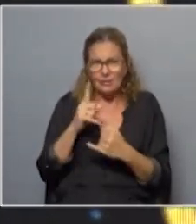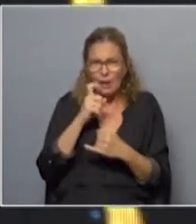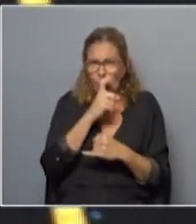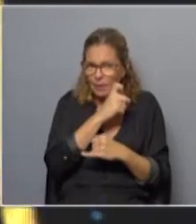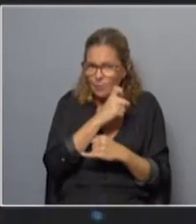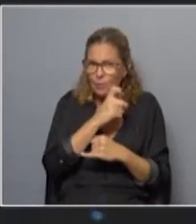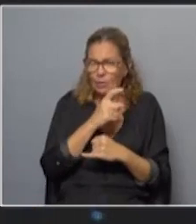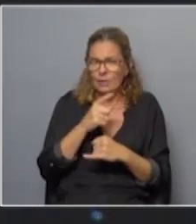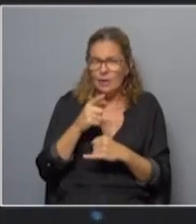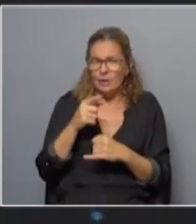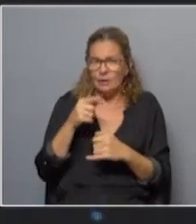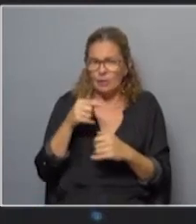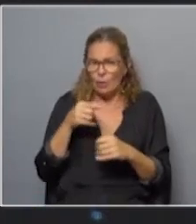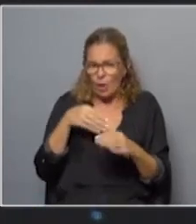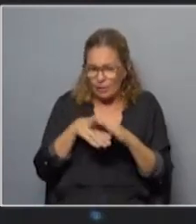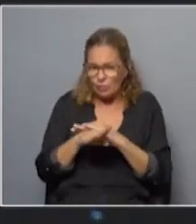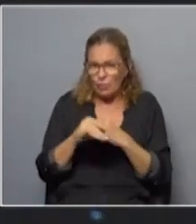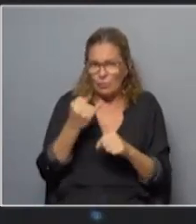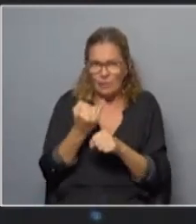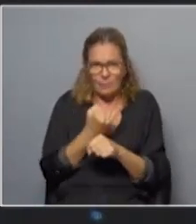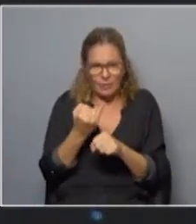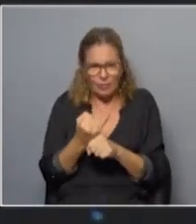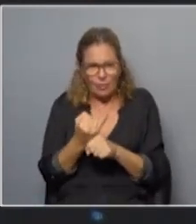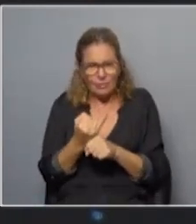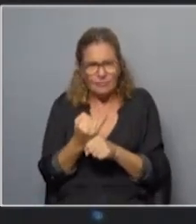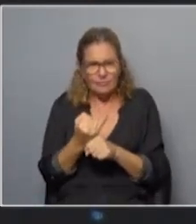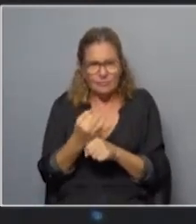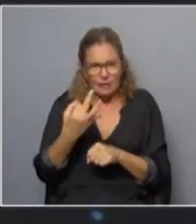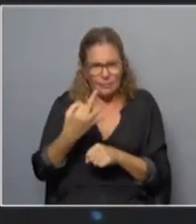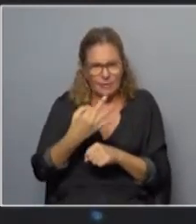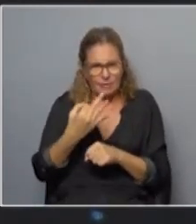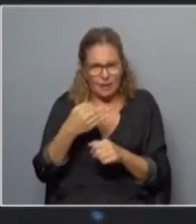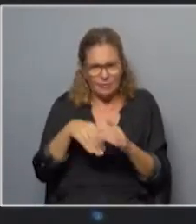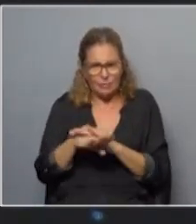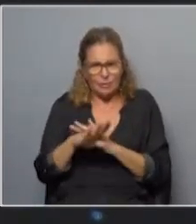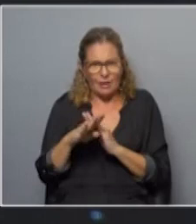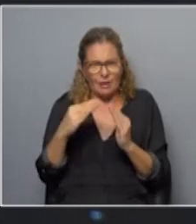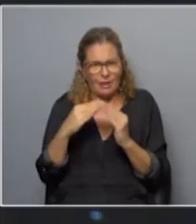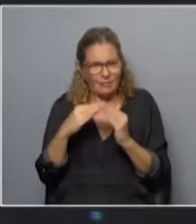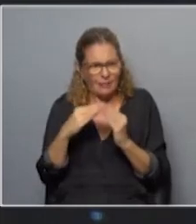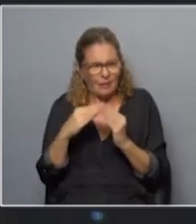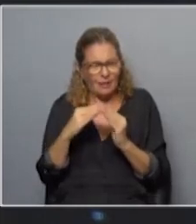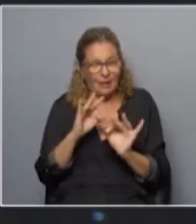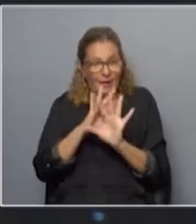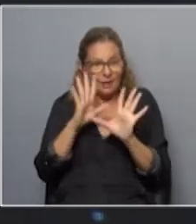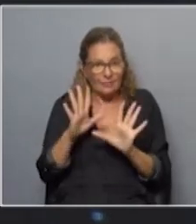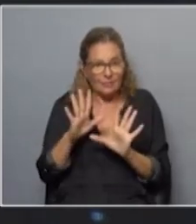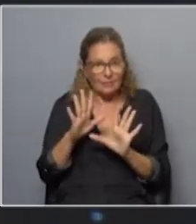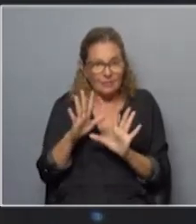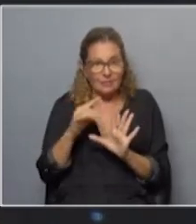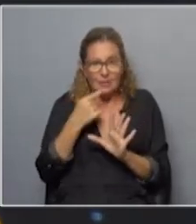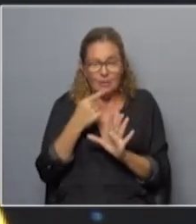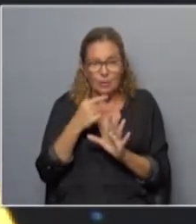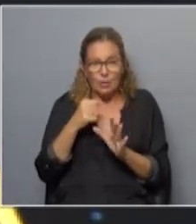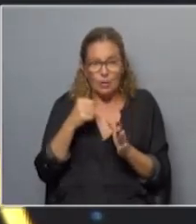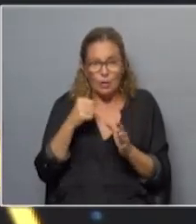hizo supuestamente una inspección ocular pero en realidad fue un allanamiento y quedó claramente acreditado porque